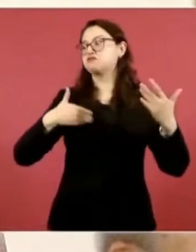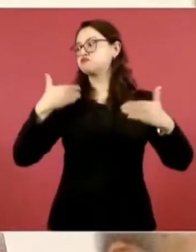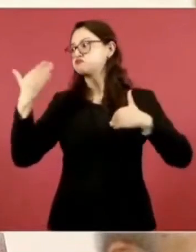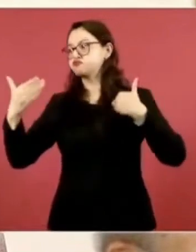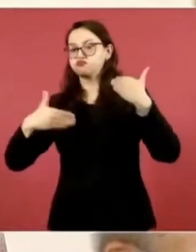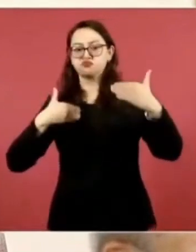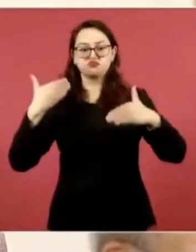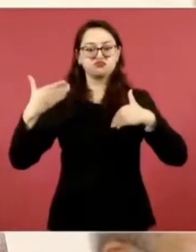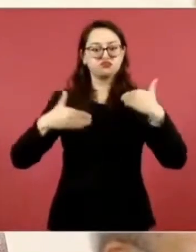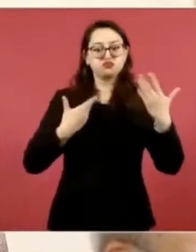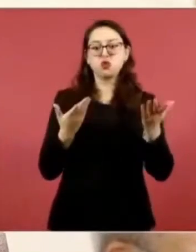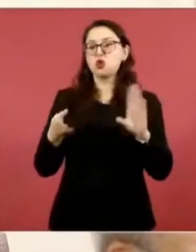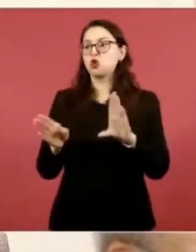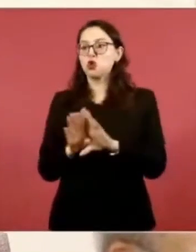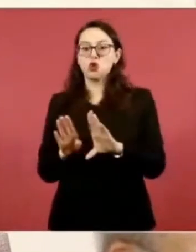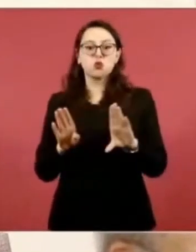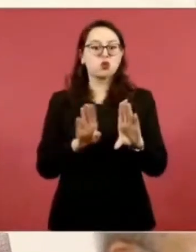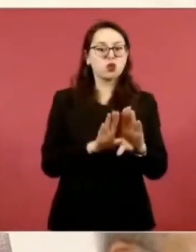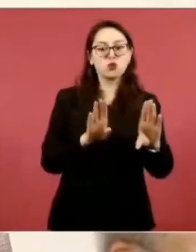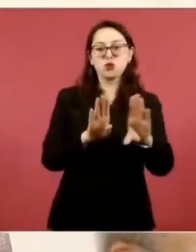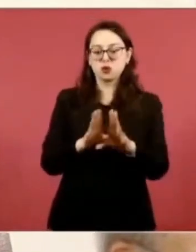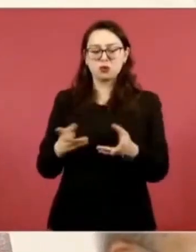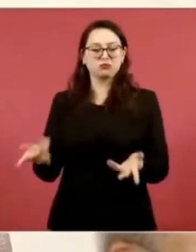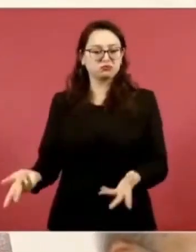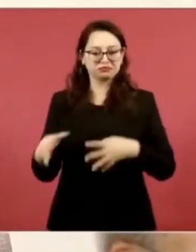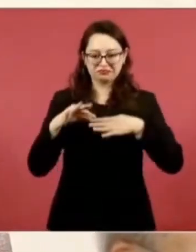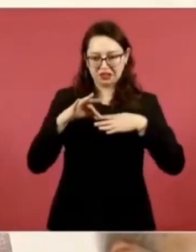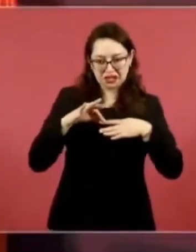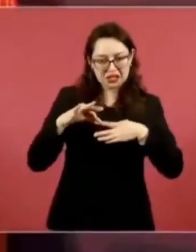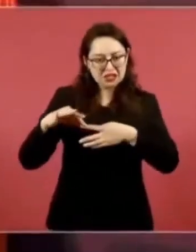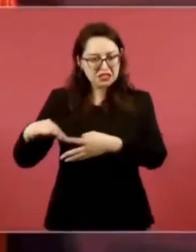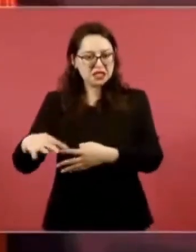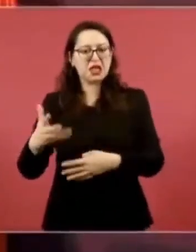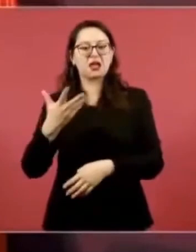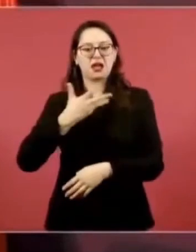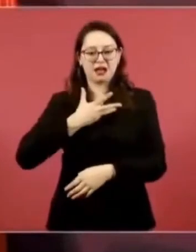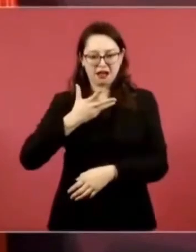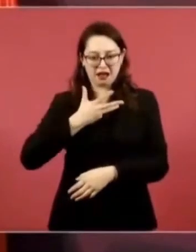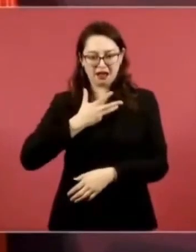en la ciudad de México y en todo el país. En todo el país.